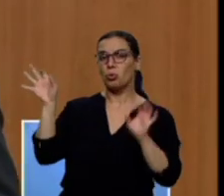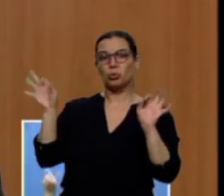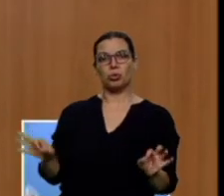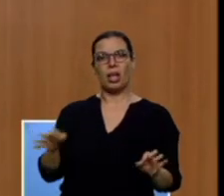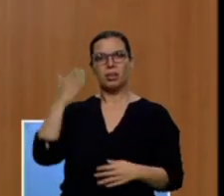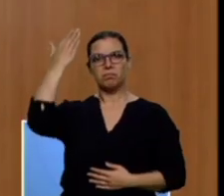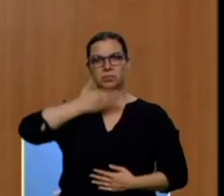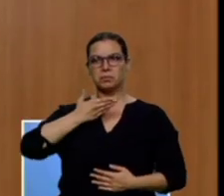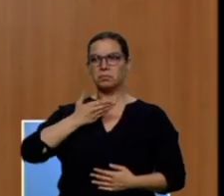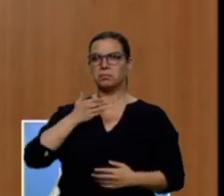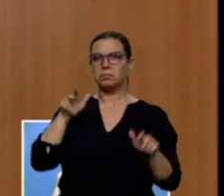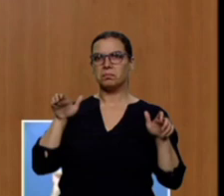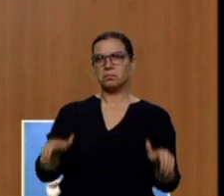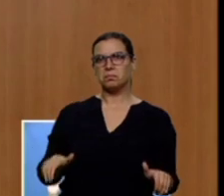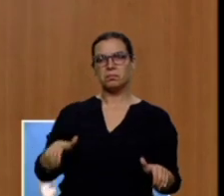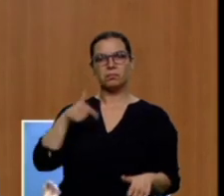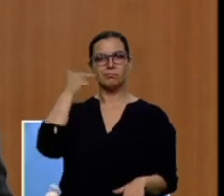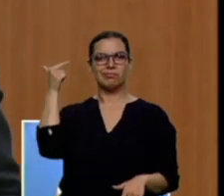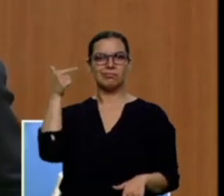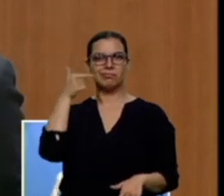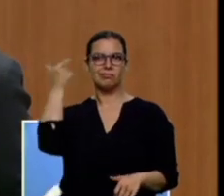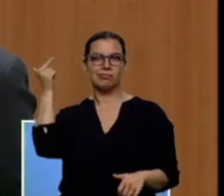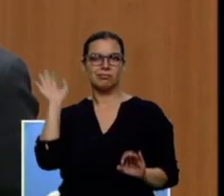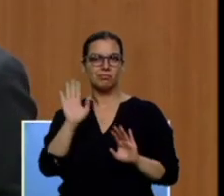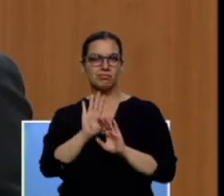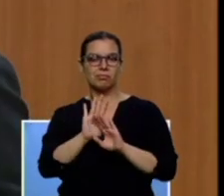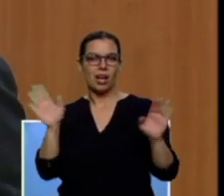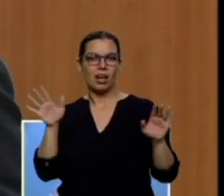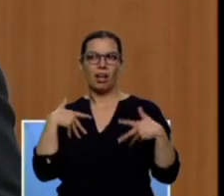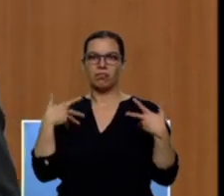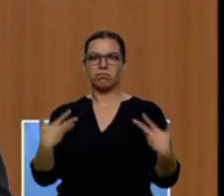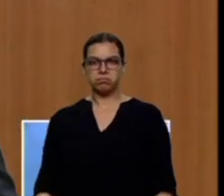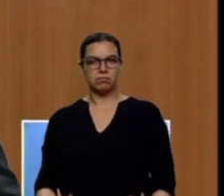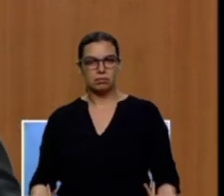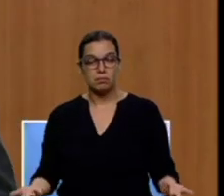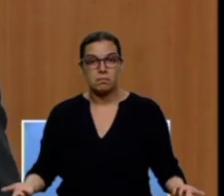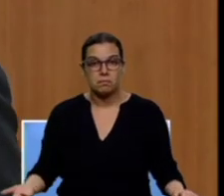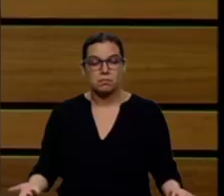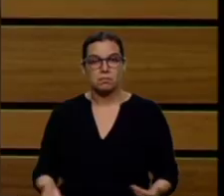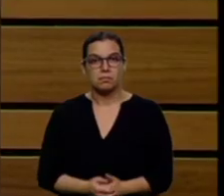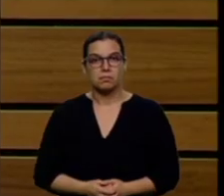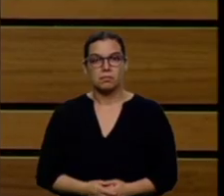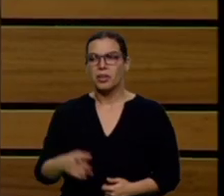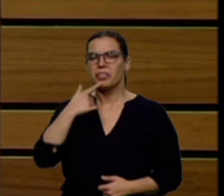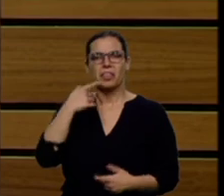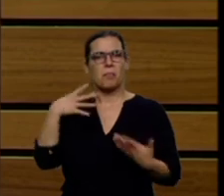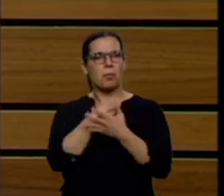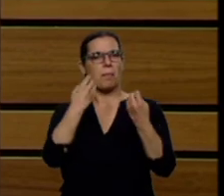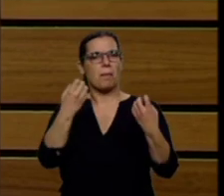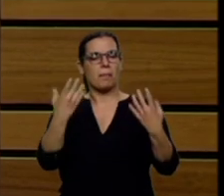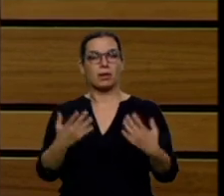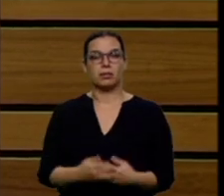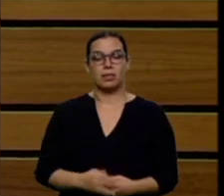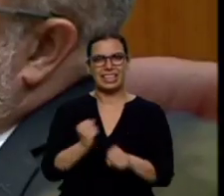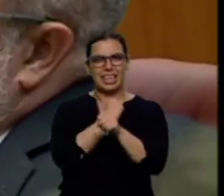impasible, con su media sonrisa y con su pachorra pesebrera, diciendo que todo va bien. La falta de empleo y el trabajo